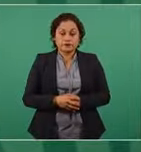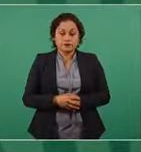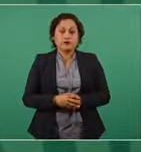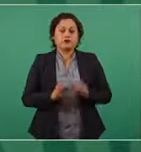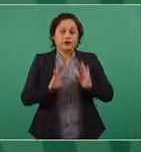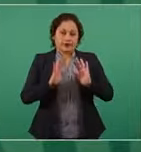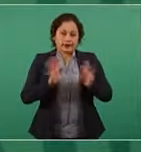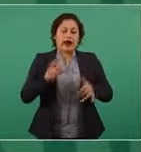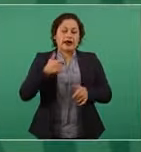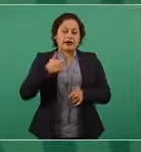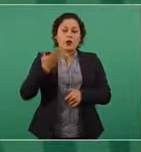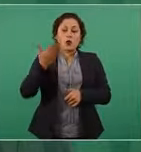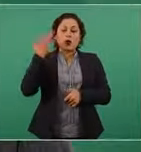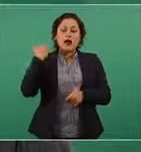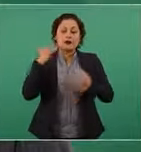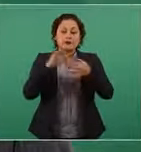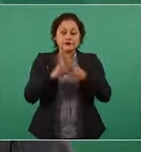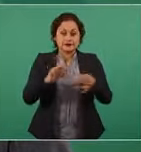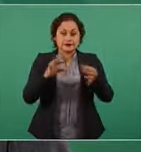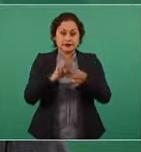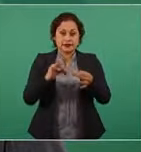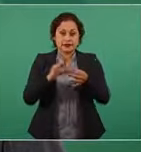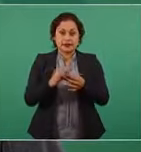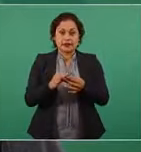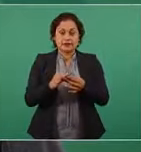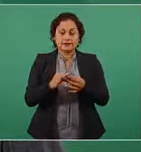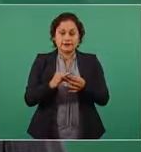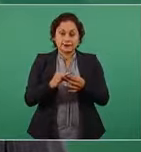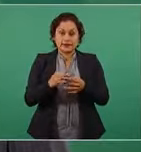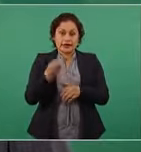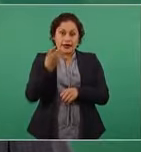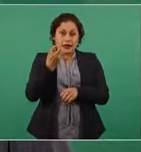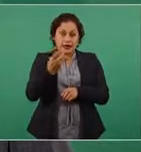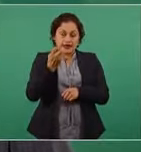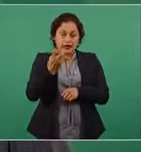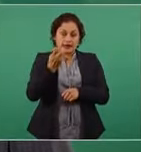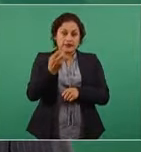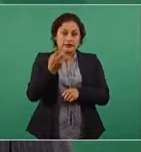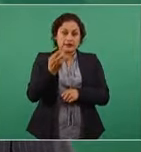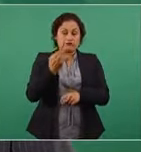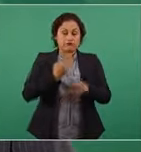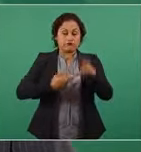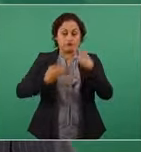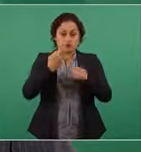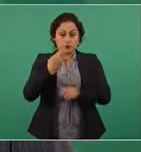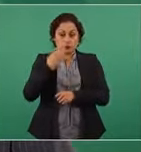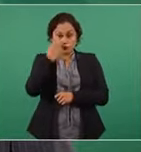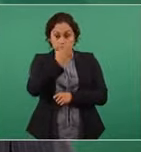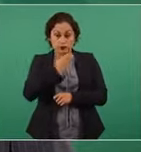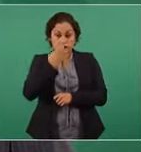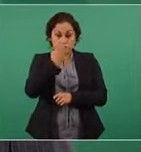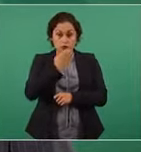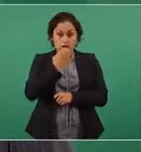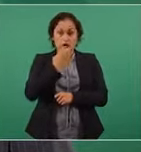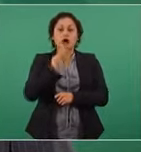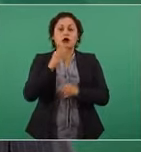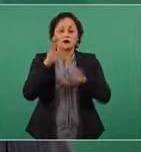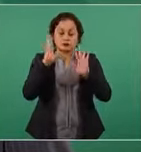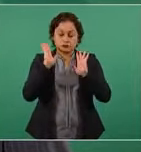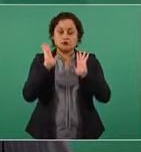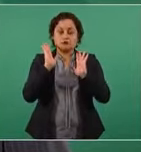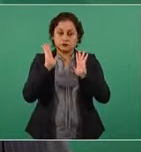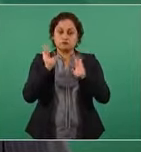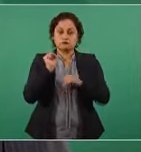que es un elemento más que estoy